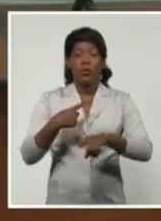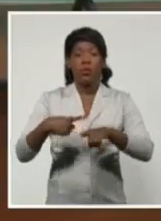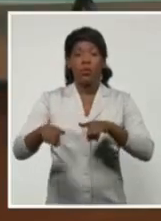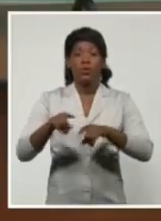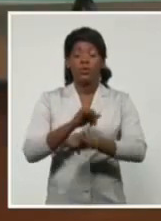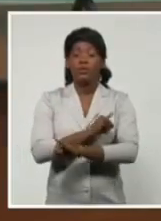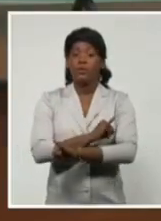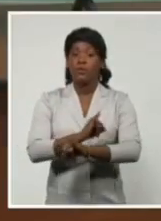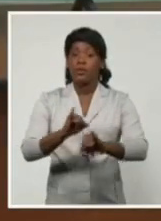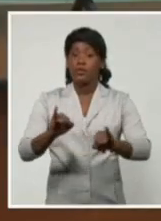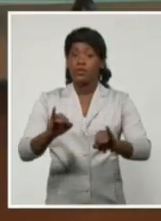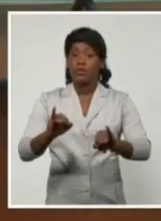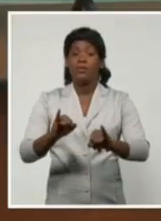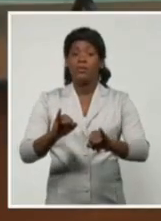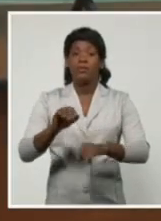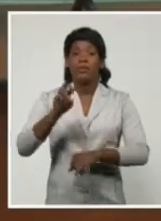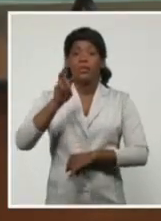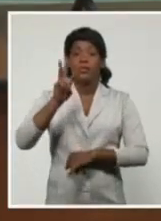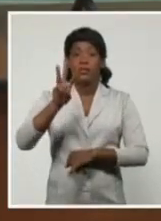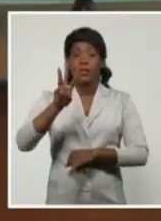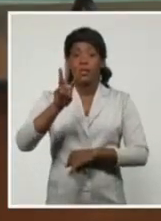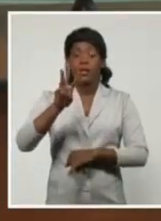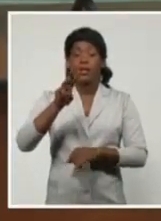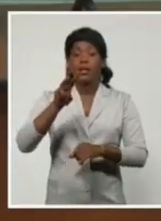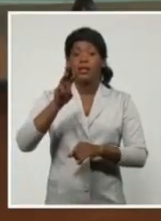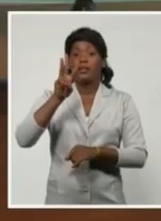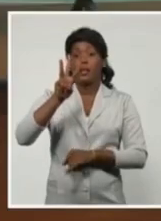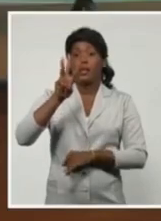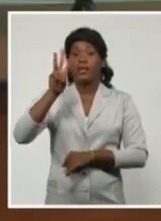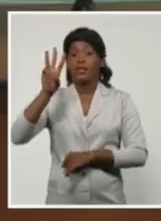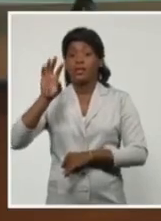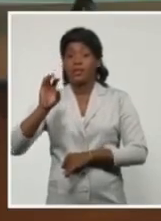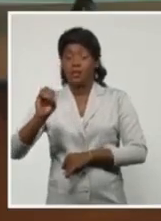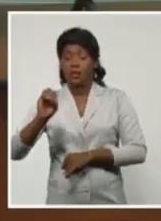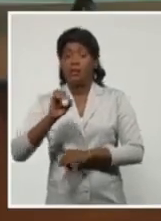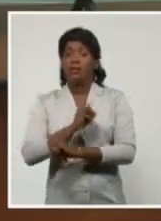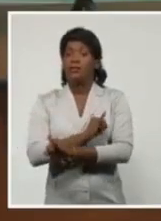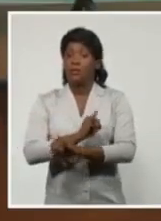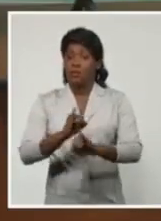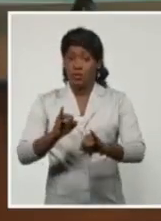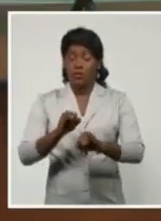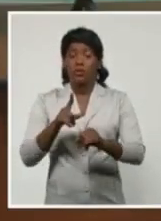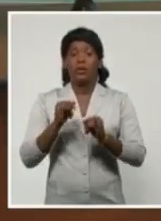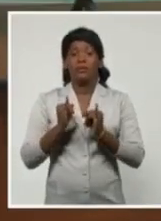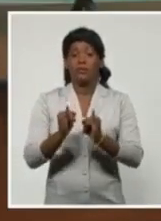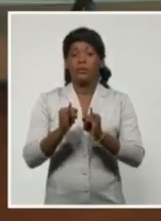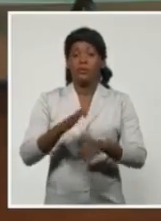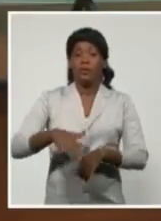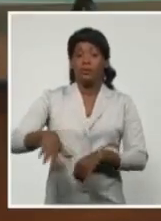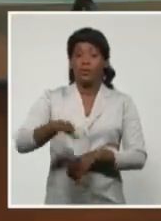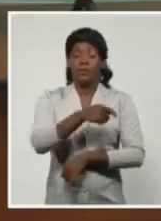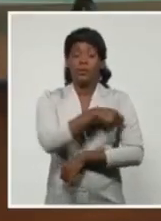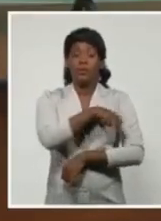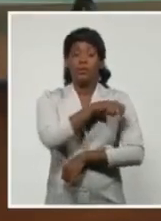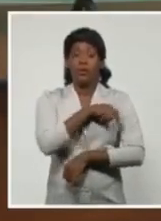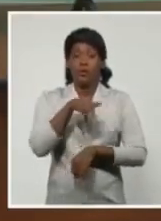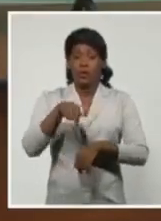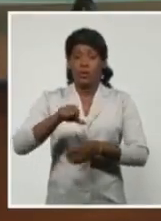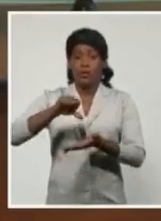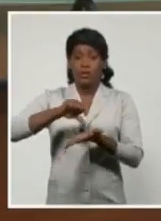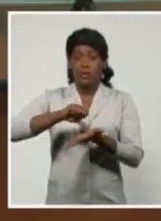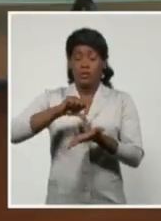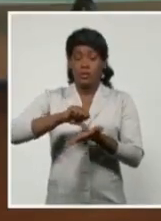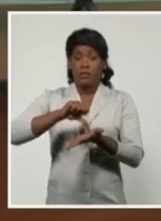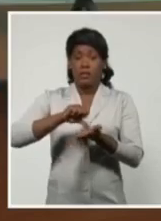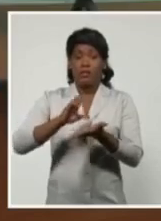a las 3 y 30 de la tarde con la última información. desde aquí, directamente desde el